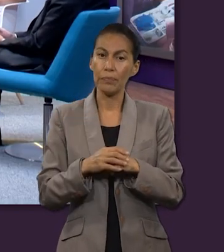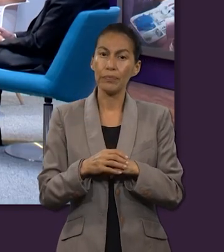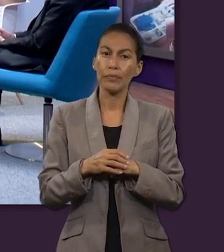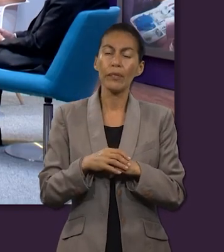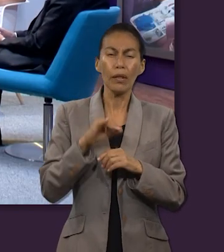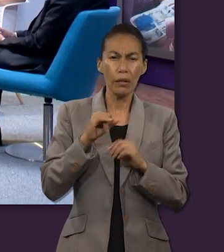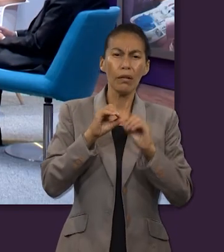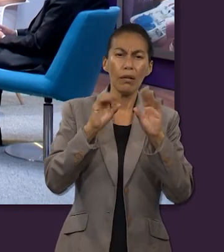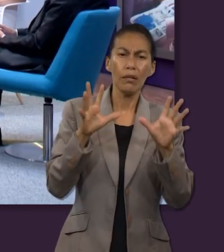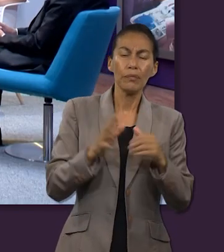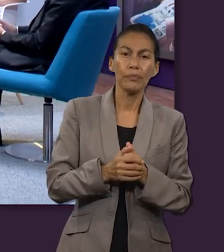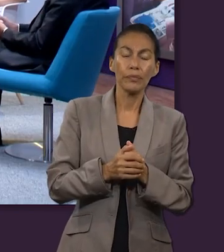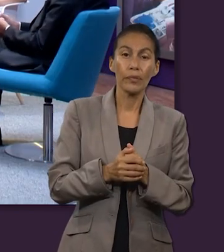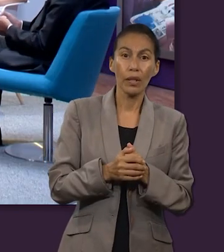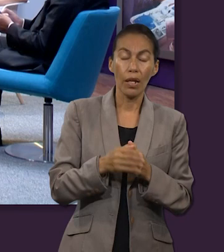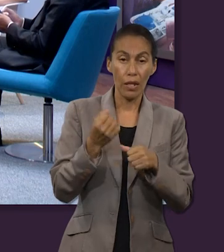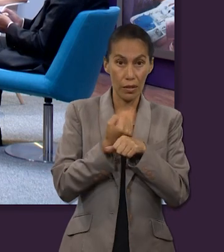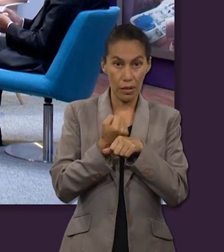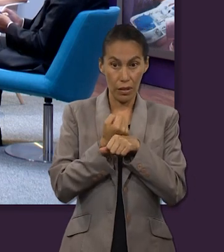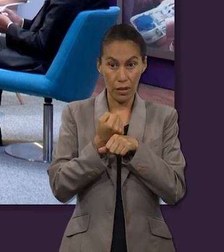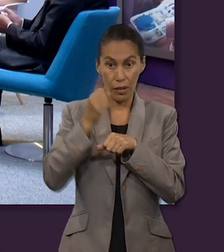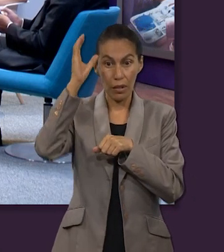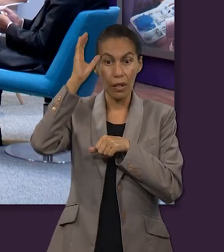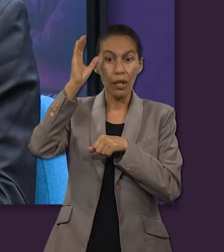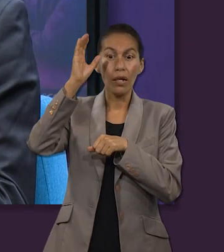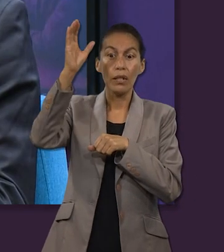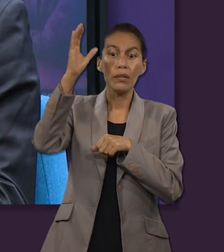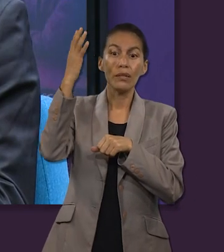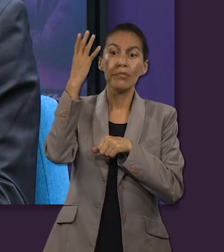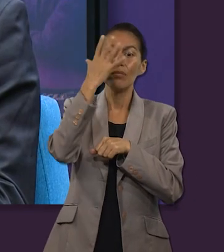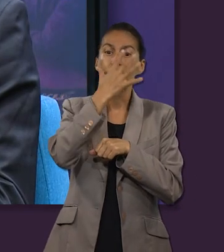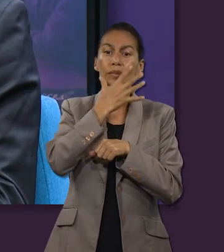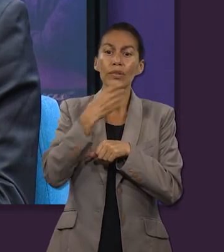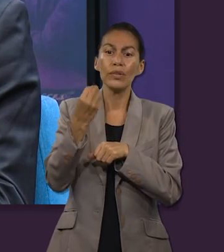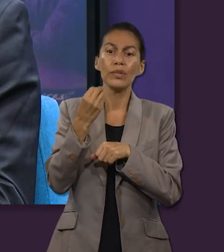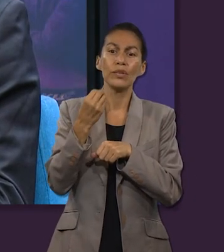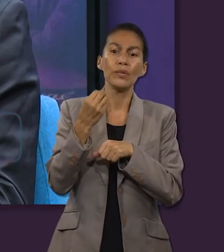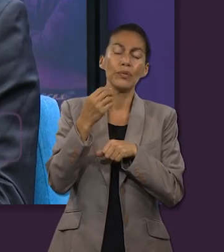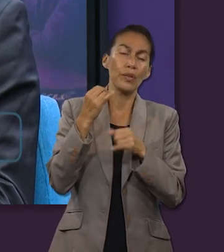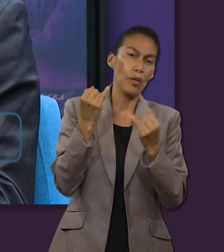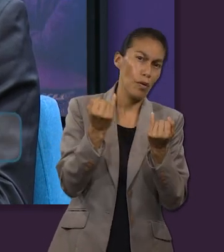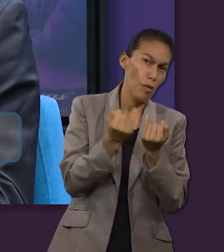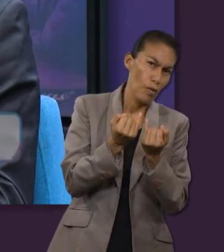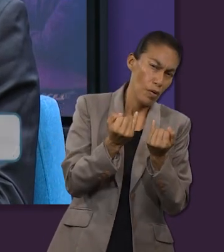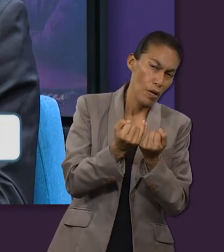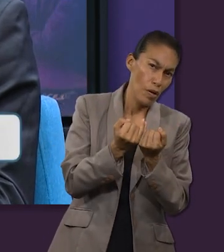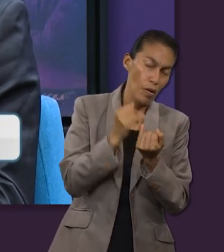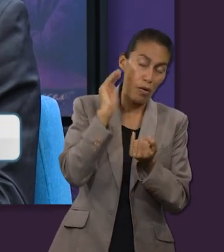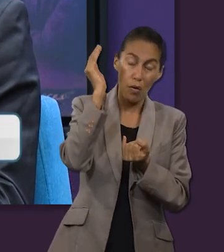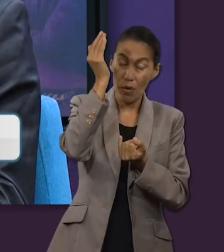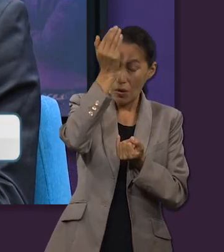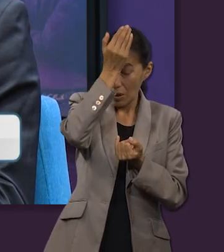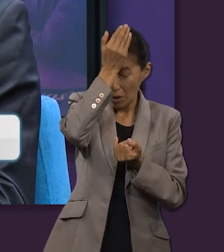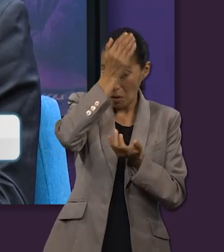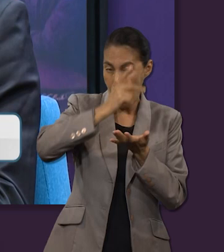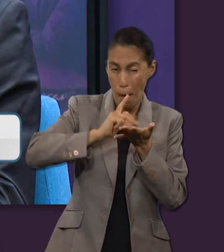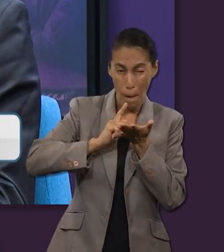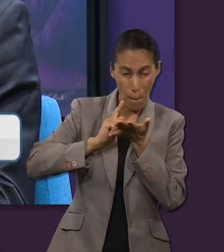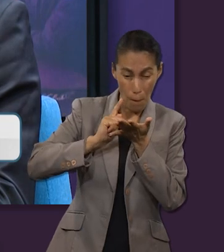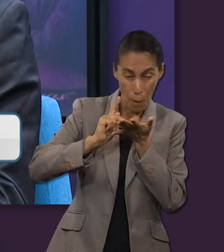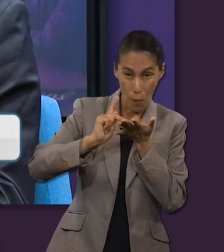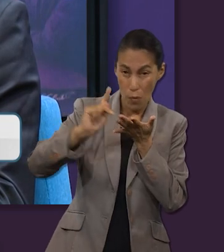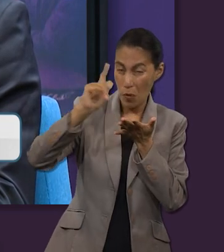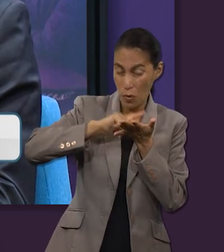Claro que sí. Dice así. Sí, sino con la preciosa sangre de Cristo, como de un cordero sin mancha